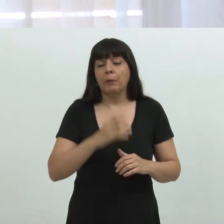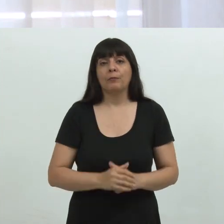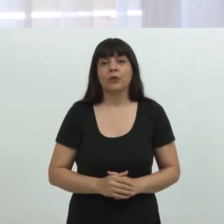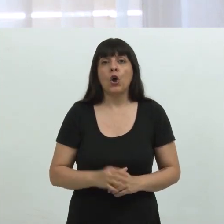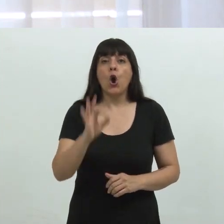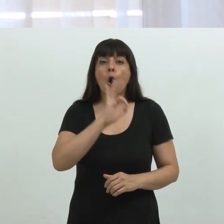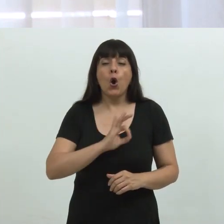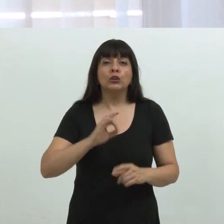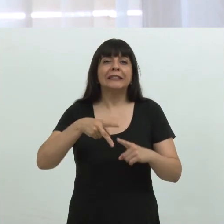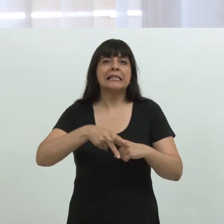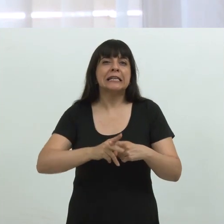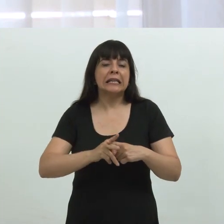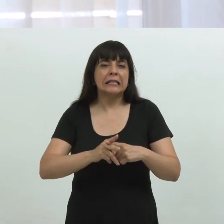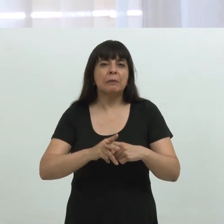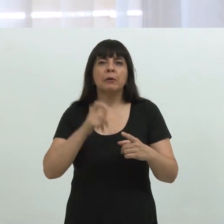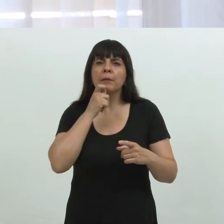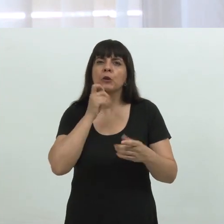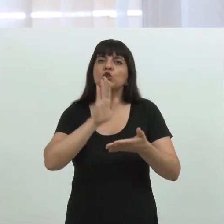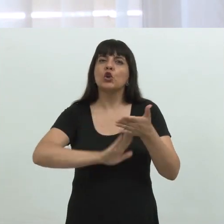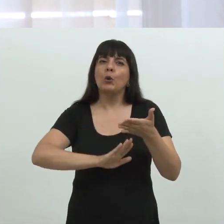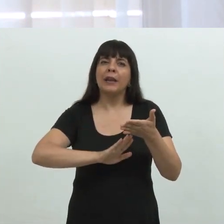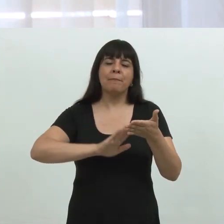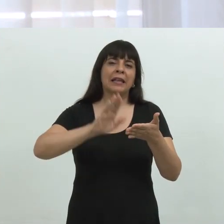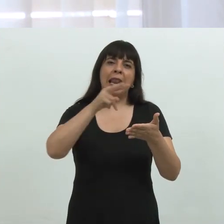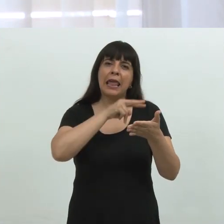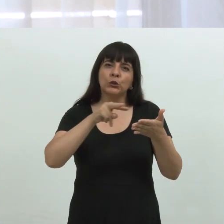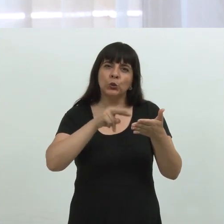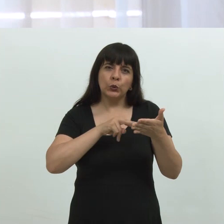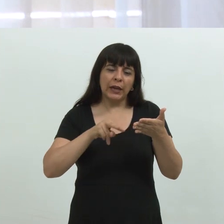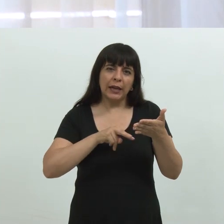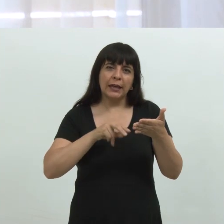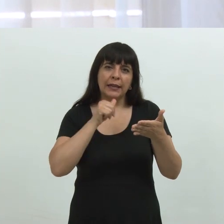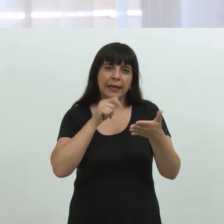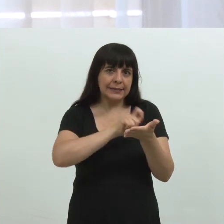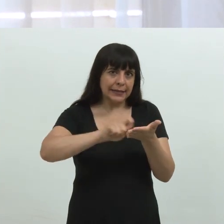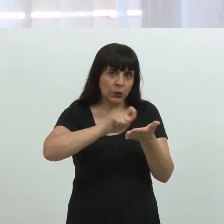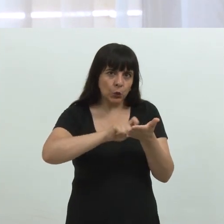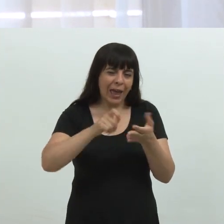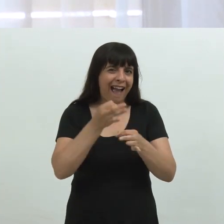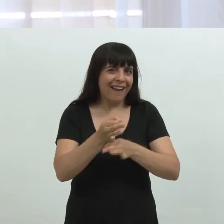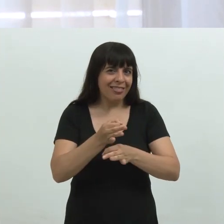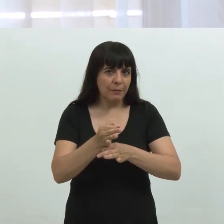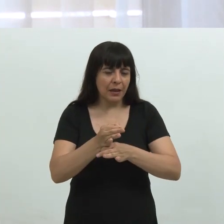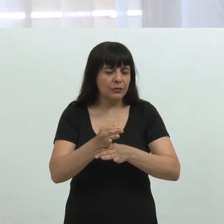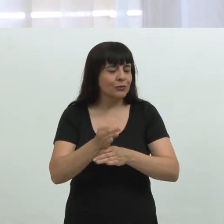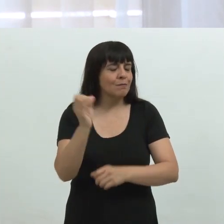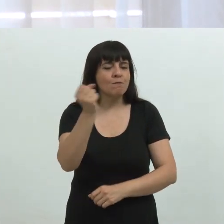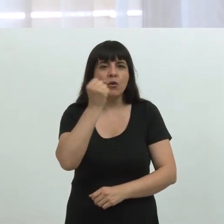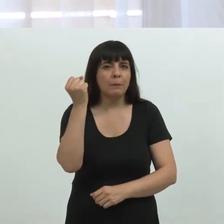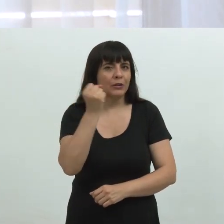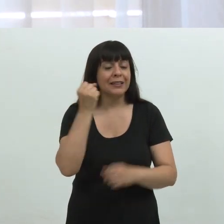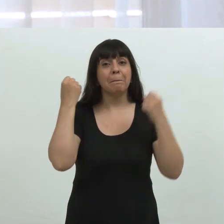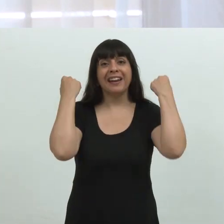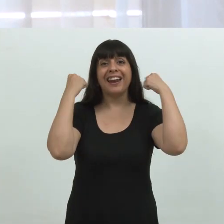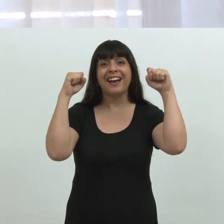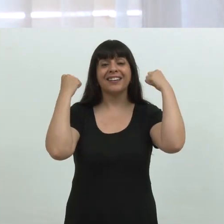instancias o talleres de formación en torno a la lectura y la escritura académica que consideramos fundamental en el inicio y en el